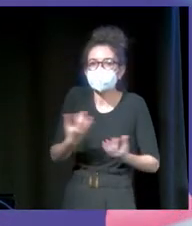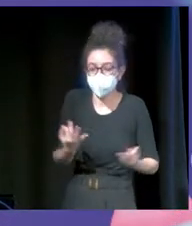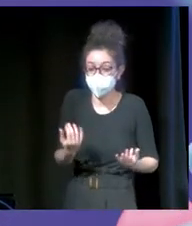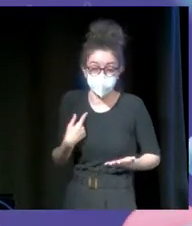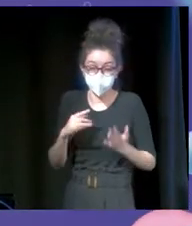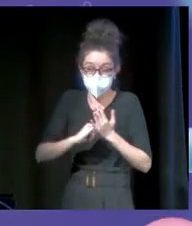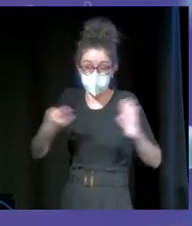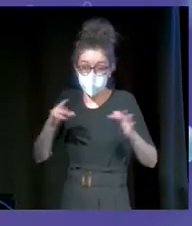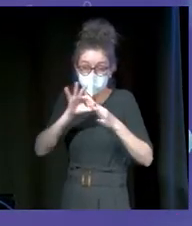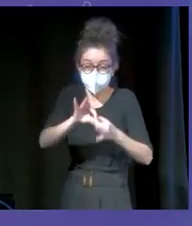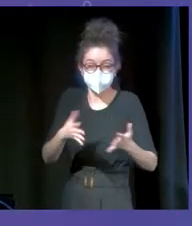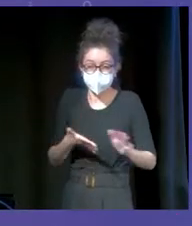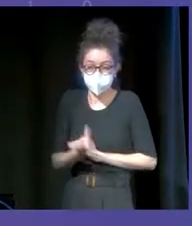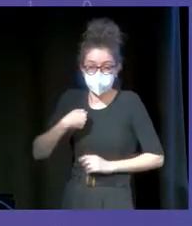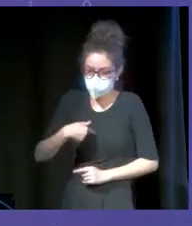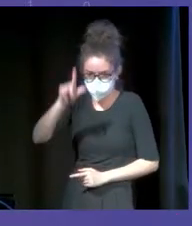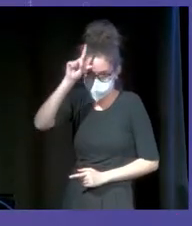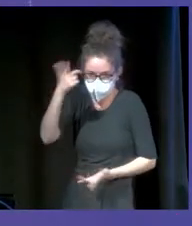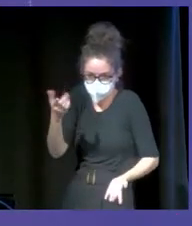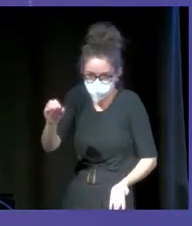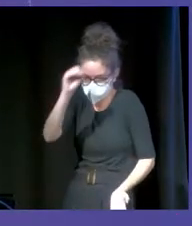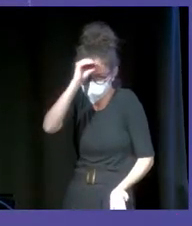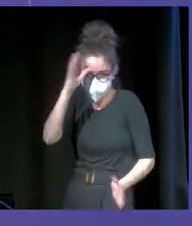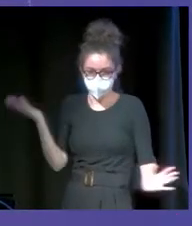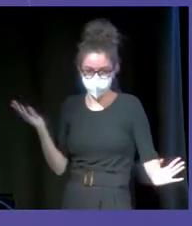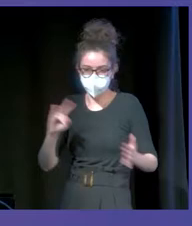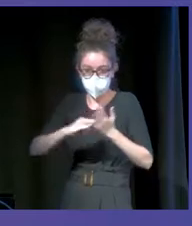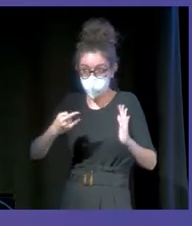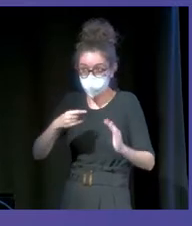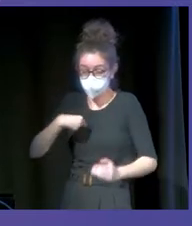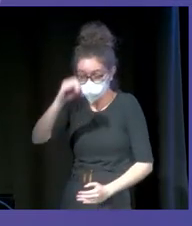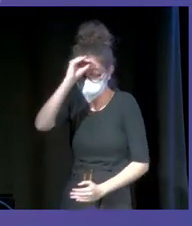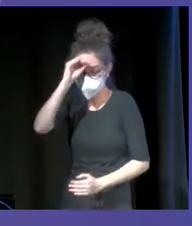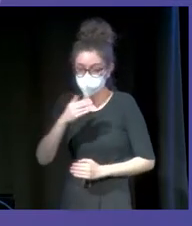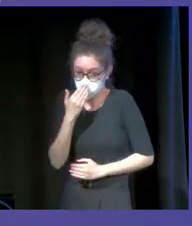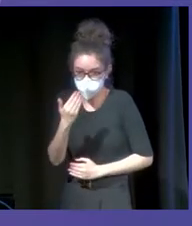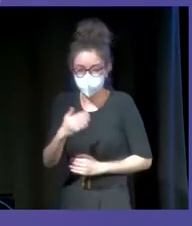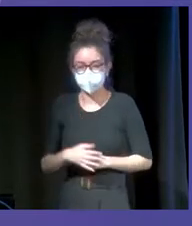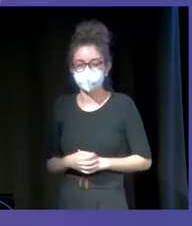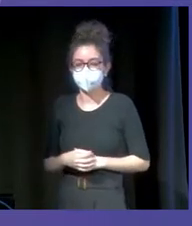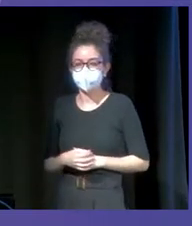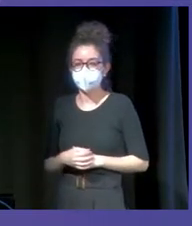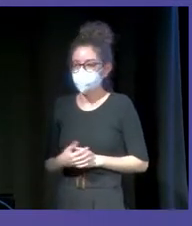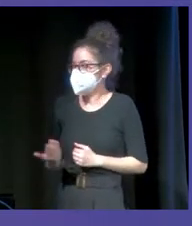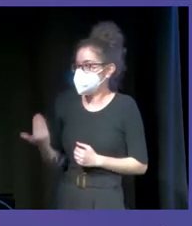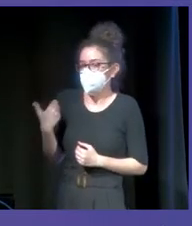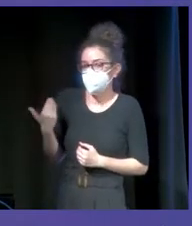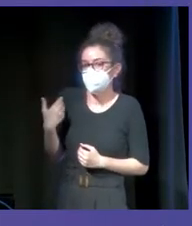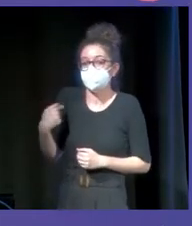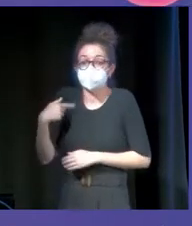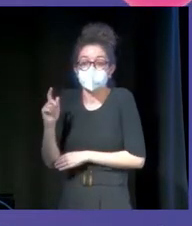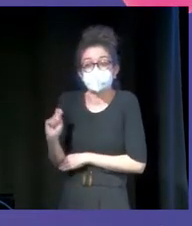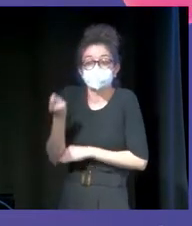con la tecnología. Soy un completo paquete en la tecnología. Sin embargo, es verdad que últimamente he tenido cierto éxito